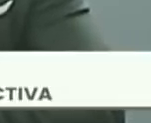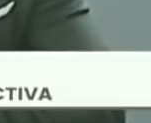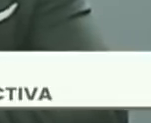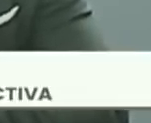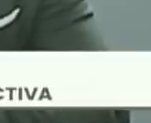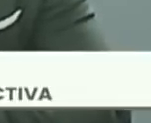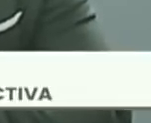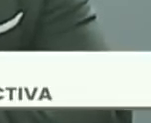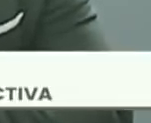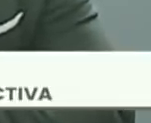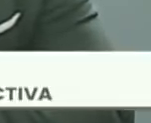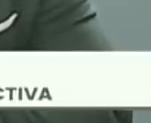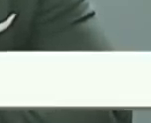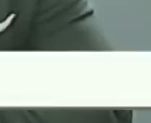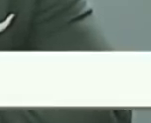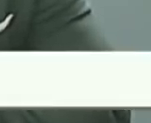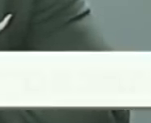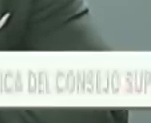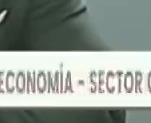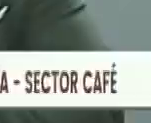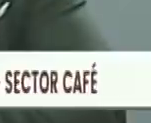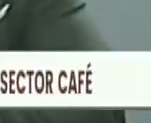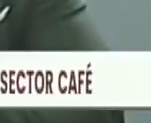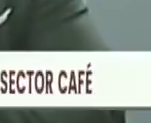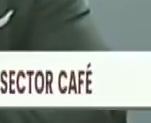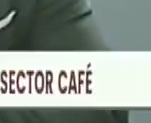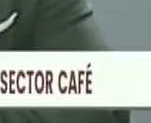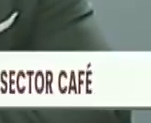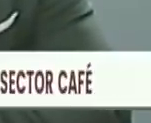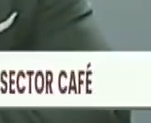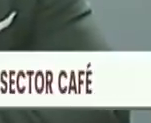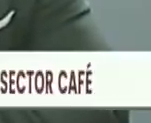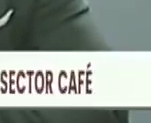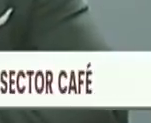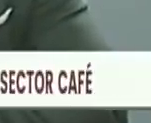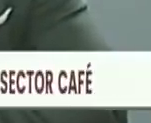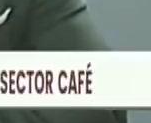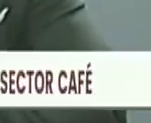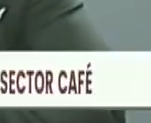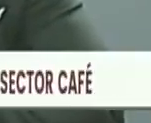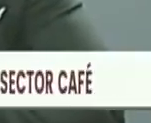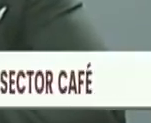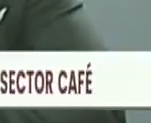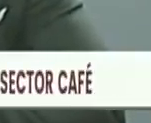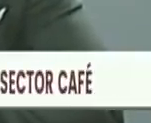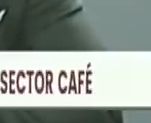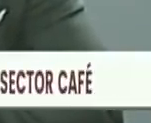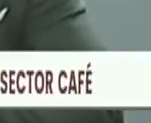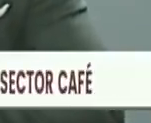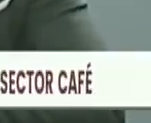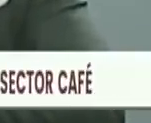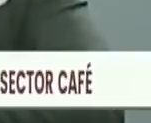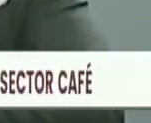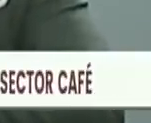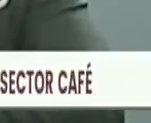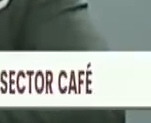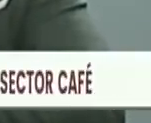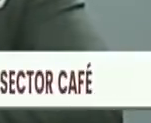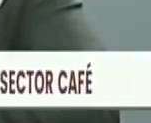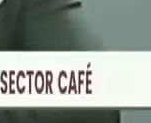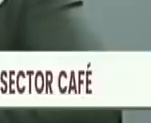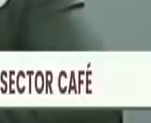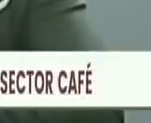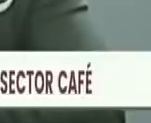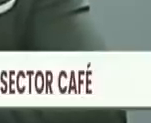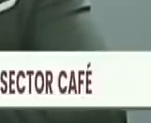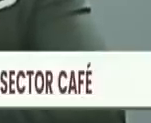con planes nacionales de compra. El rubro que vimos en la tarde del día martes es el de oleaginosa, es una